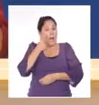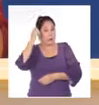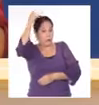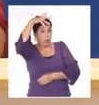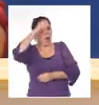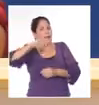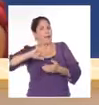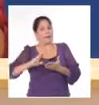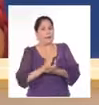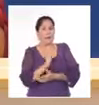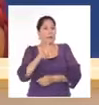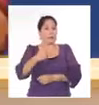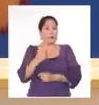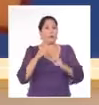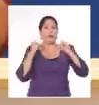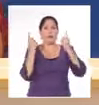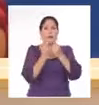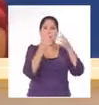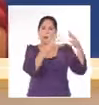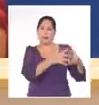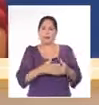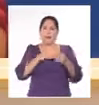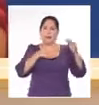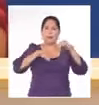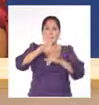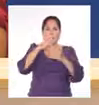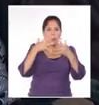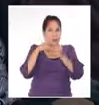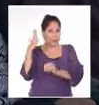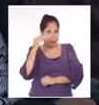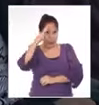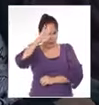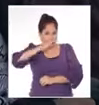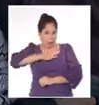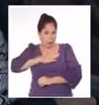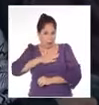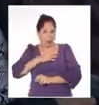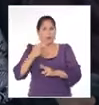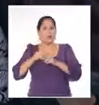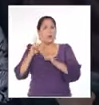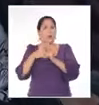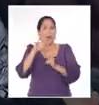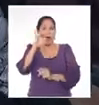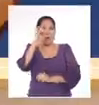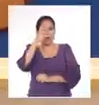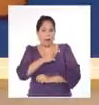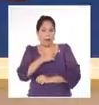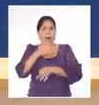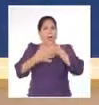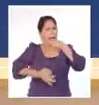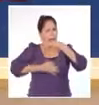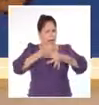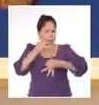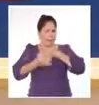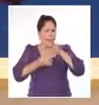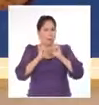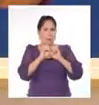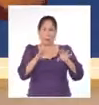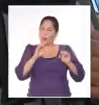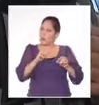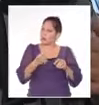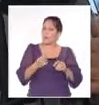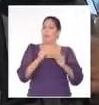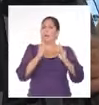La subdirectora general de Estados Unidos del Ministerio de Relaciones Exteriores de Cuba, Joana Tablada de la Torre, dio su valoración de los anuncios hechos por el